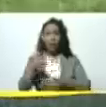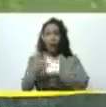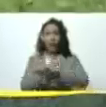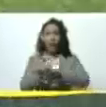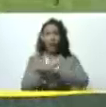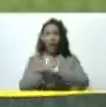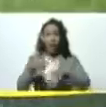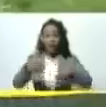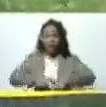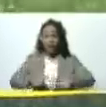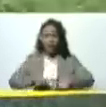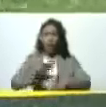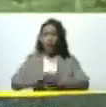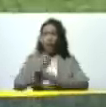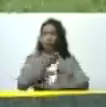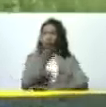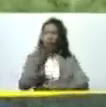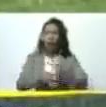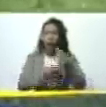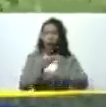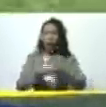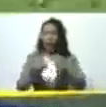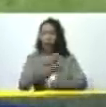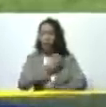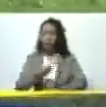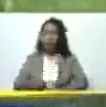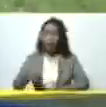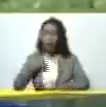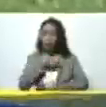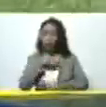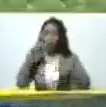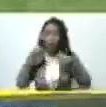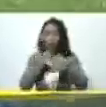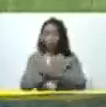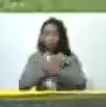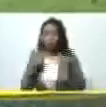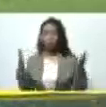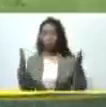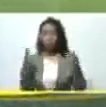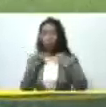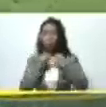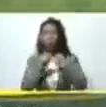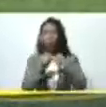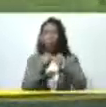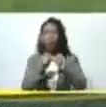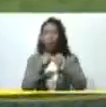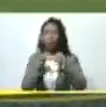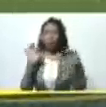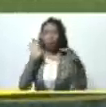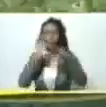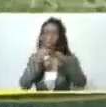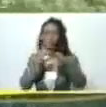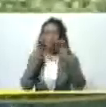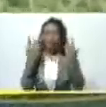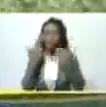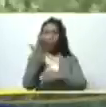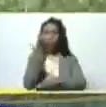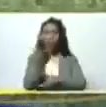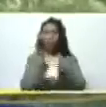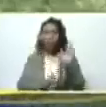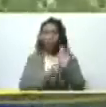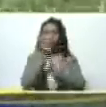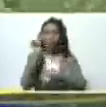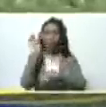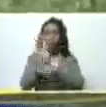un esfuerzo porque usted hace gobernador presidente nosotros estamos prestos y dispuestos a seguir de la mano con usted desarrollando este